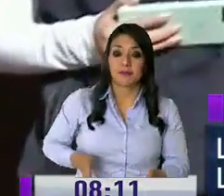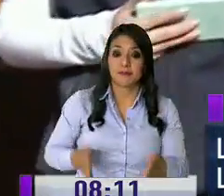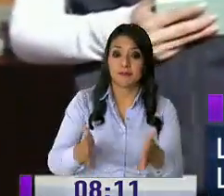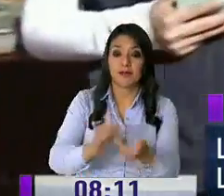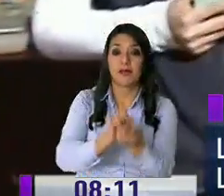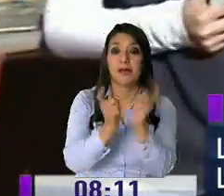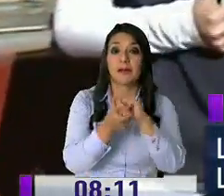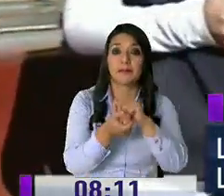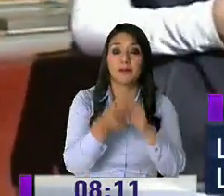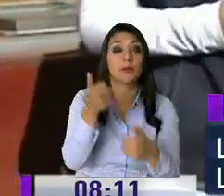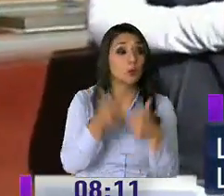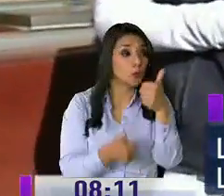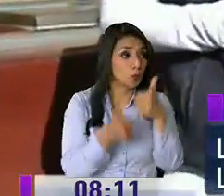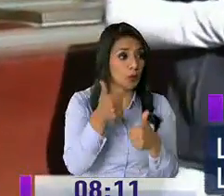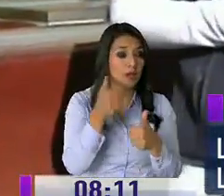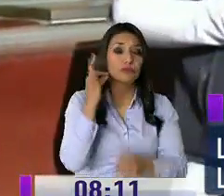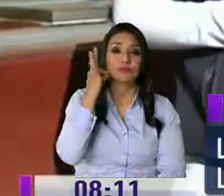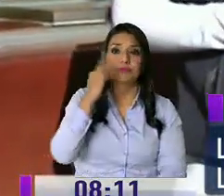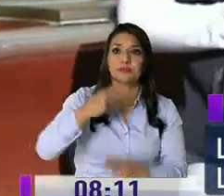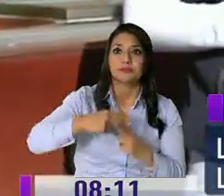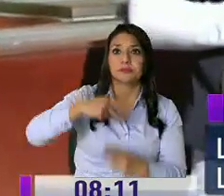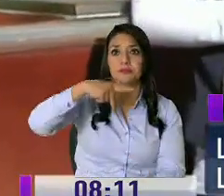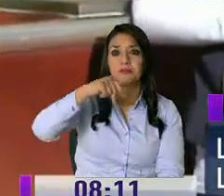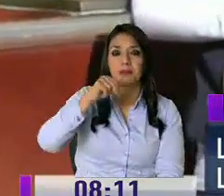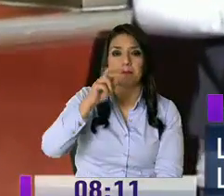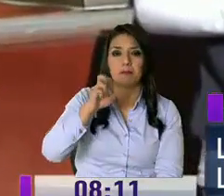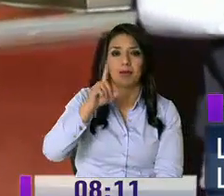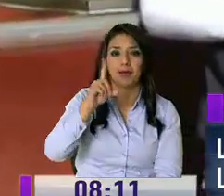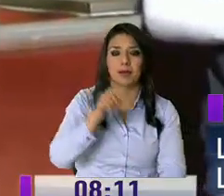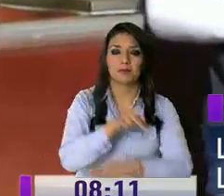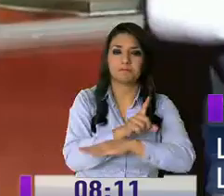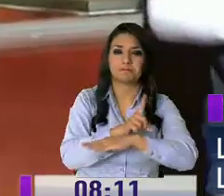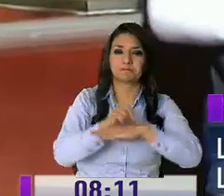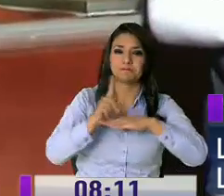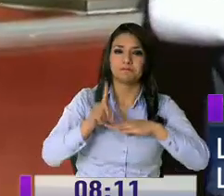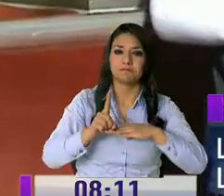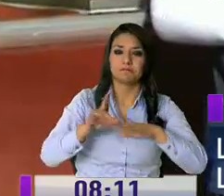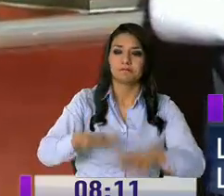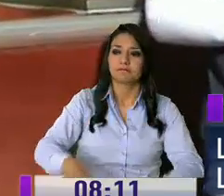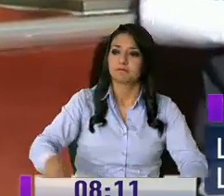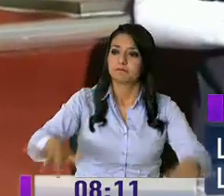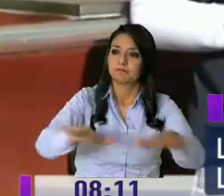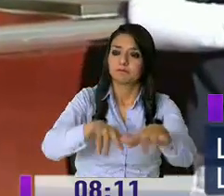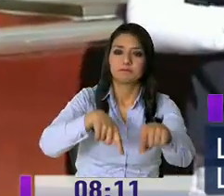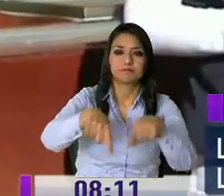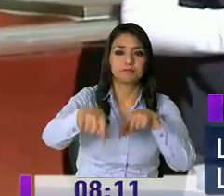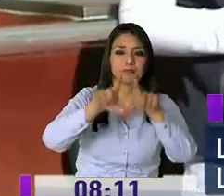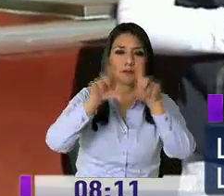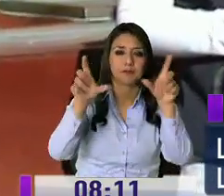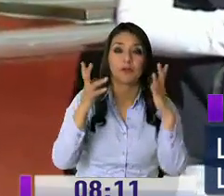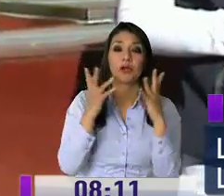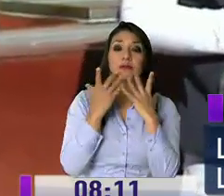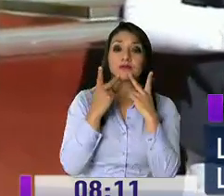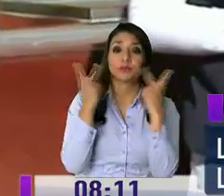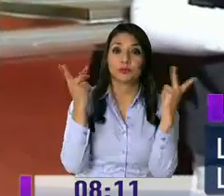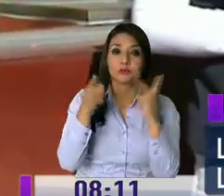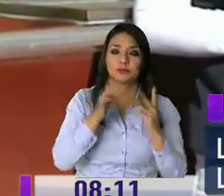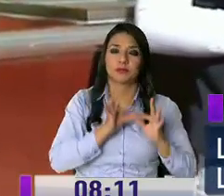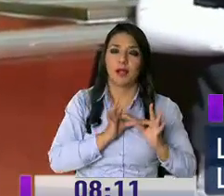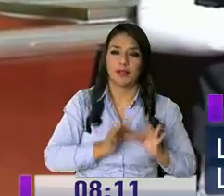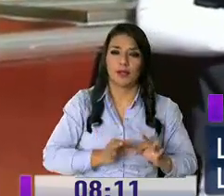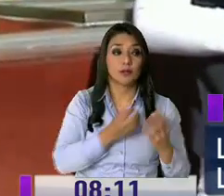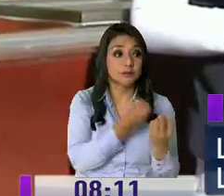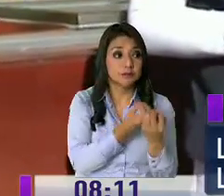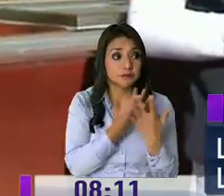cambiaron de sentido estamos con Pamela Villacrés quien es directora de toda la parte de señalización de la empresa de obras públicas para que por favor